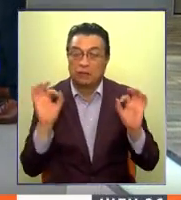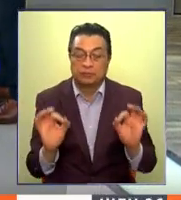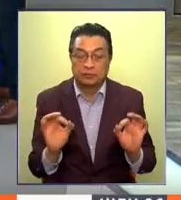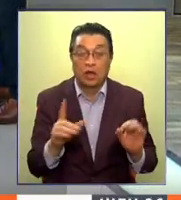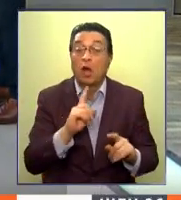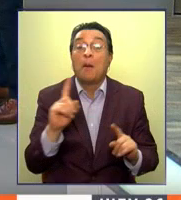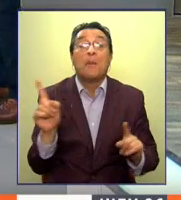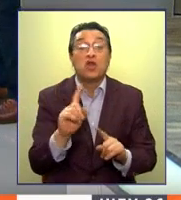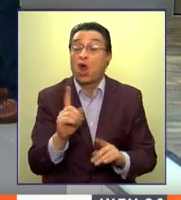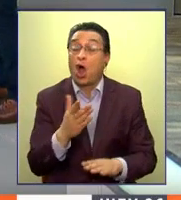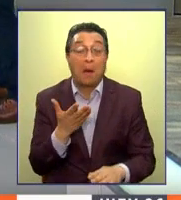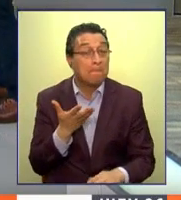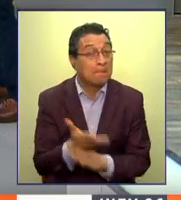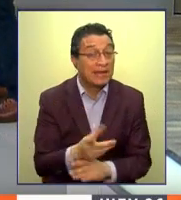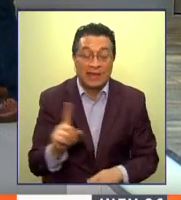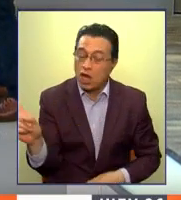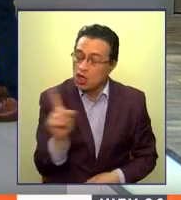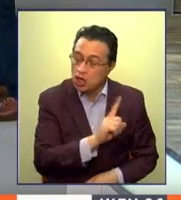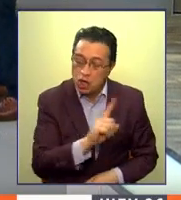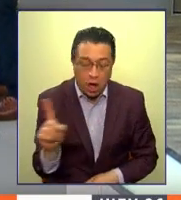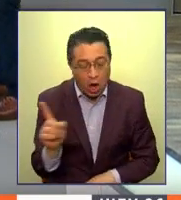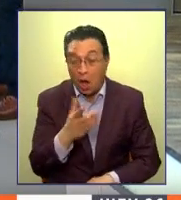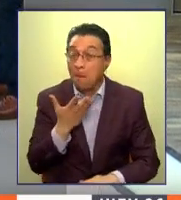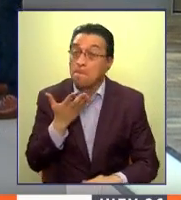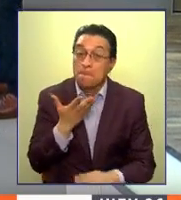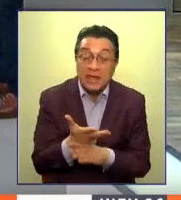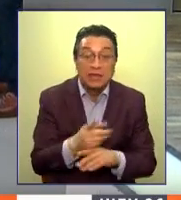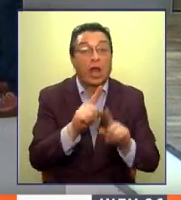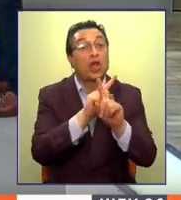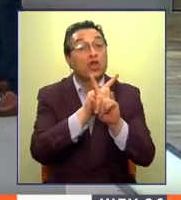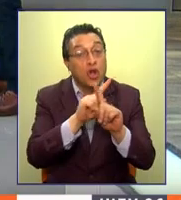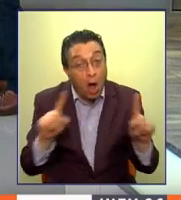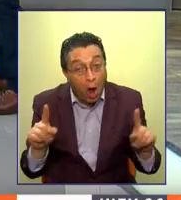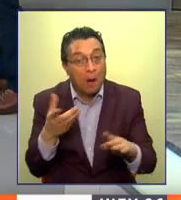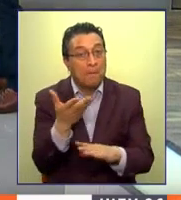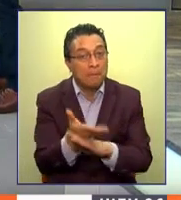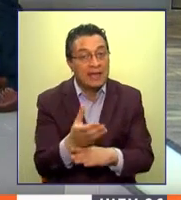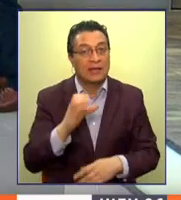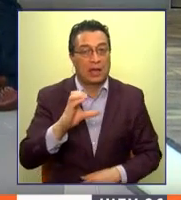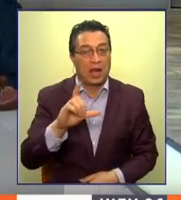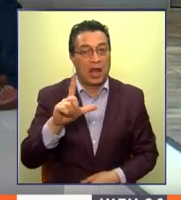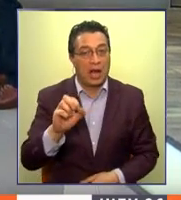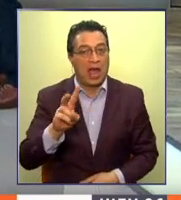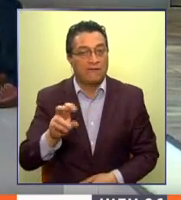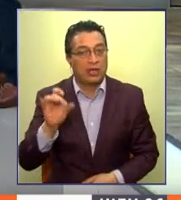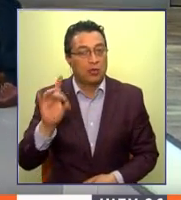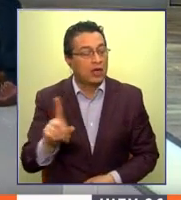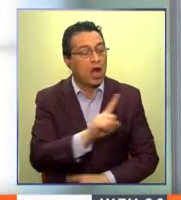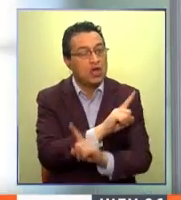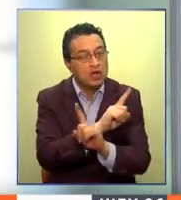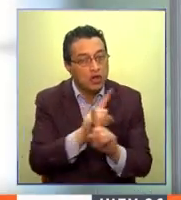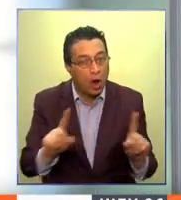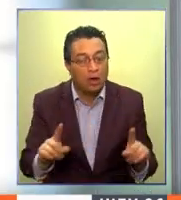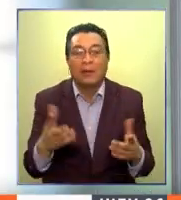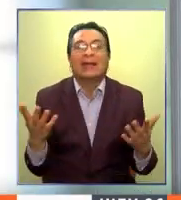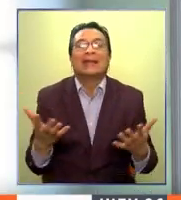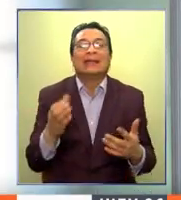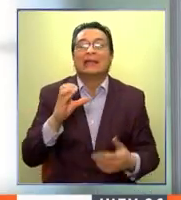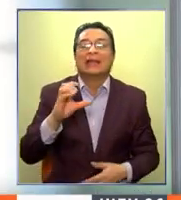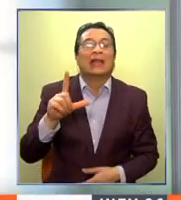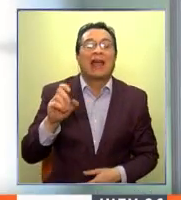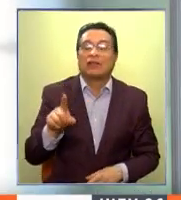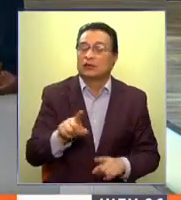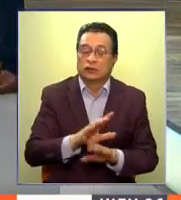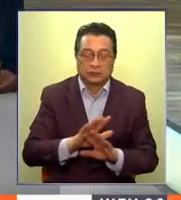exigiendo y no se va a exigir tampoco es la clave única. ¿Qué es que es esta clave única? Ya ha aclarado